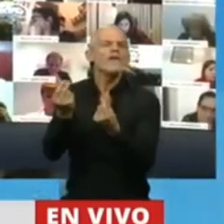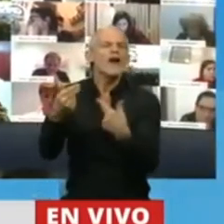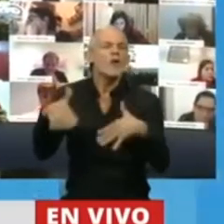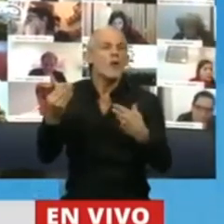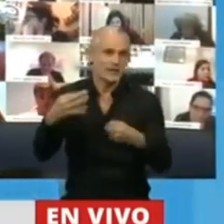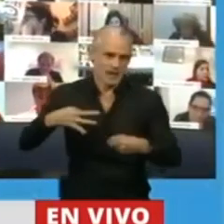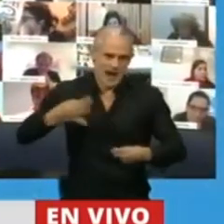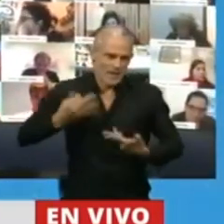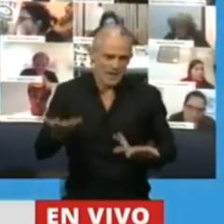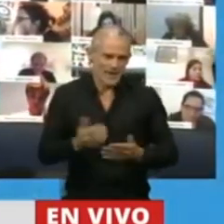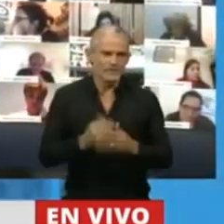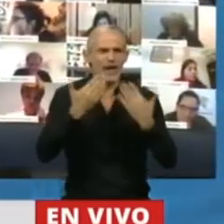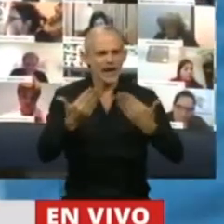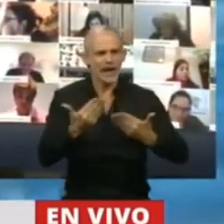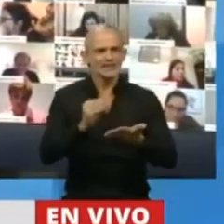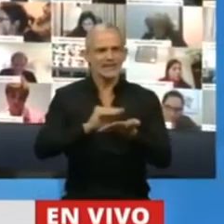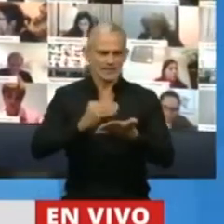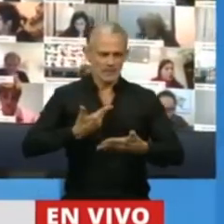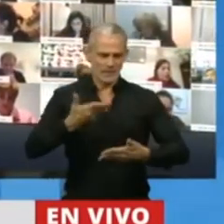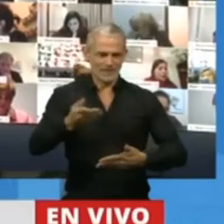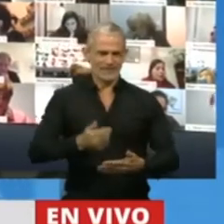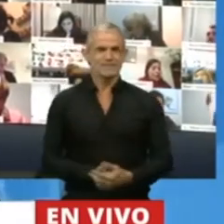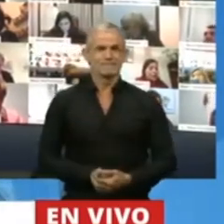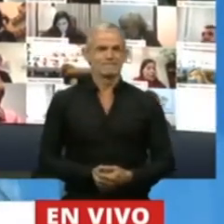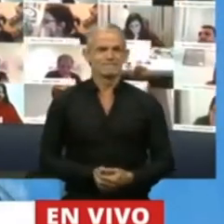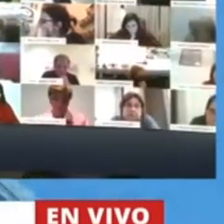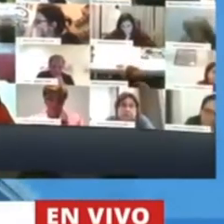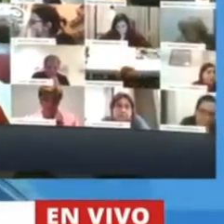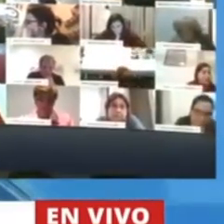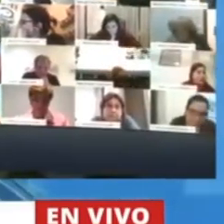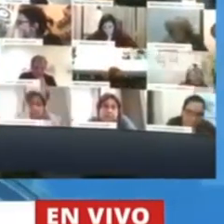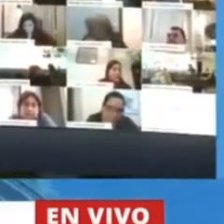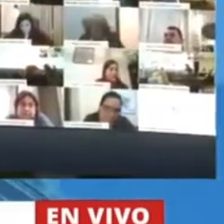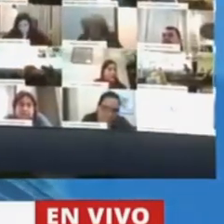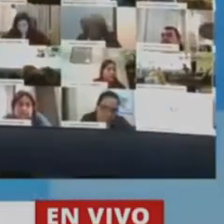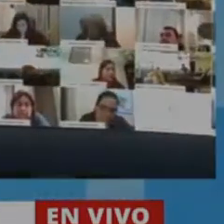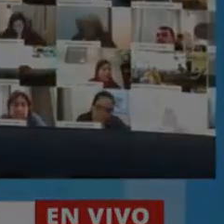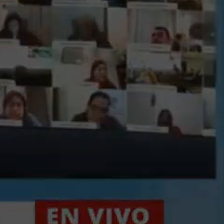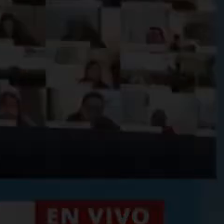que es la vida. Gracias, señor Presidente. Gracias, diputado Ramón. Amén.